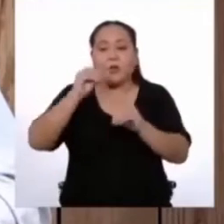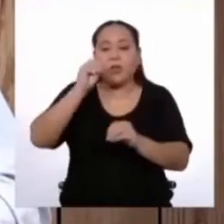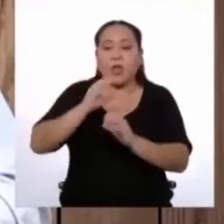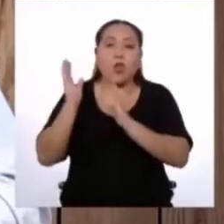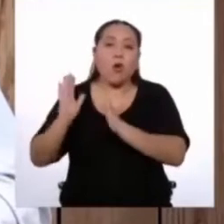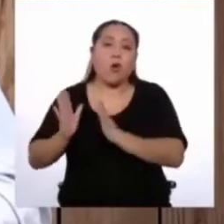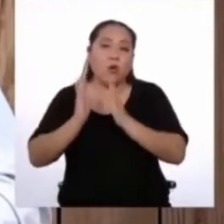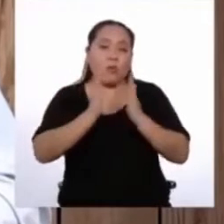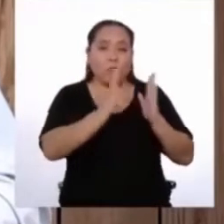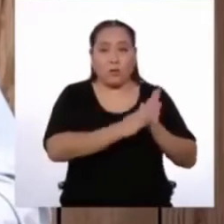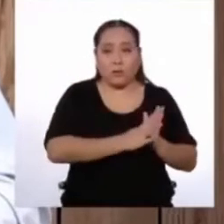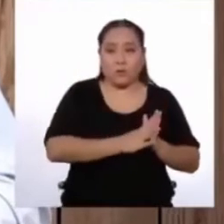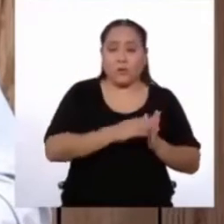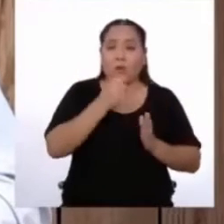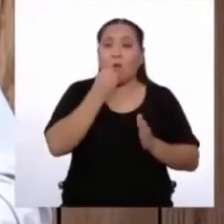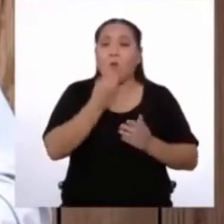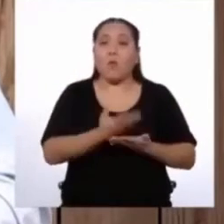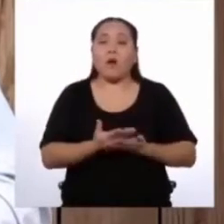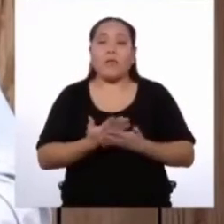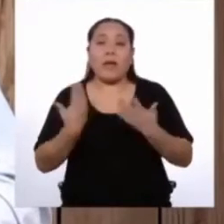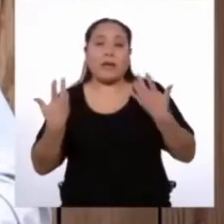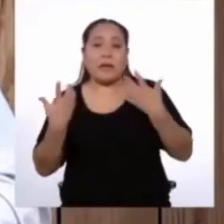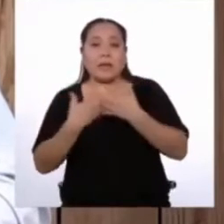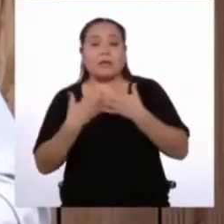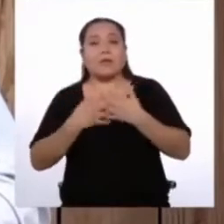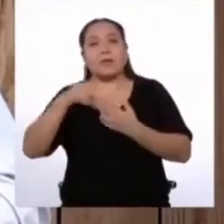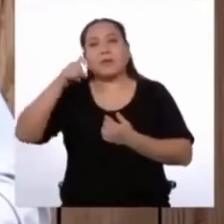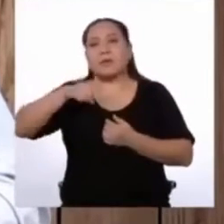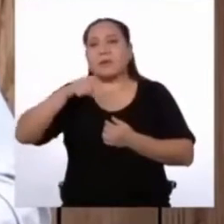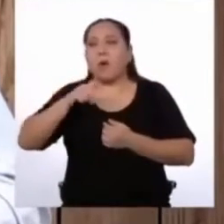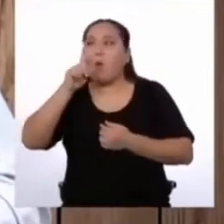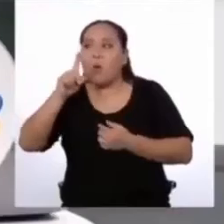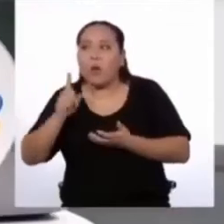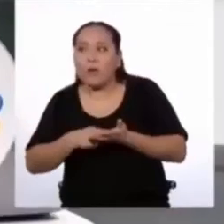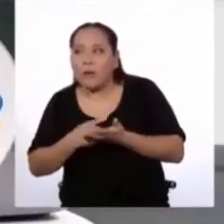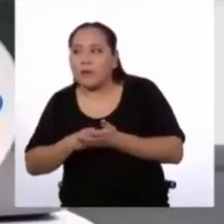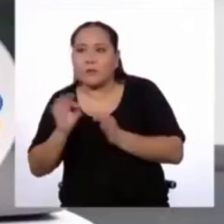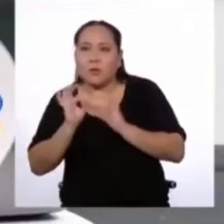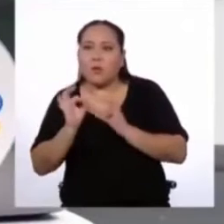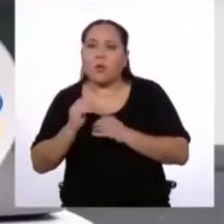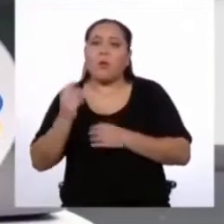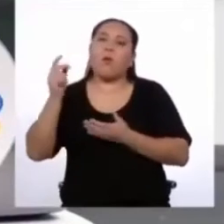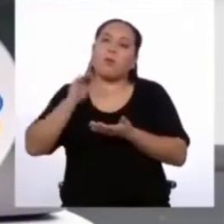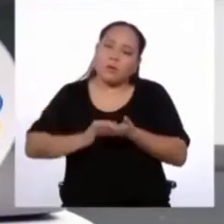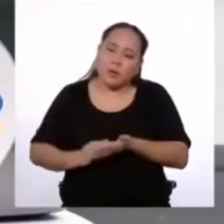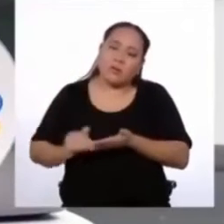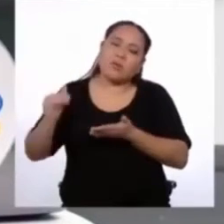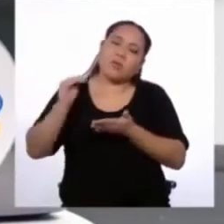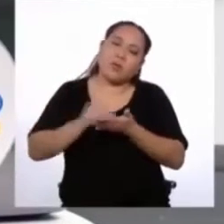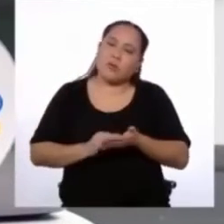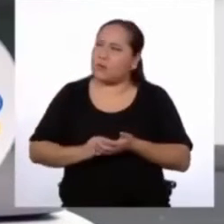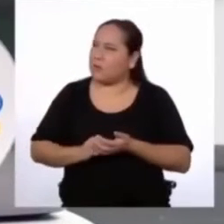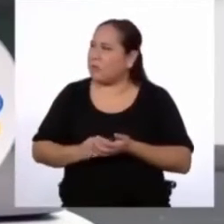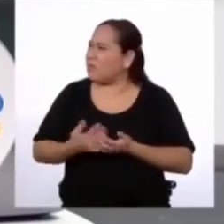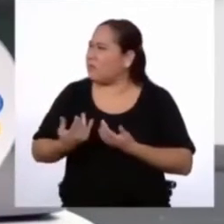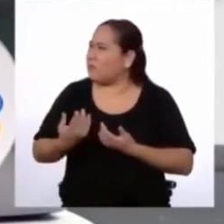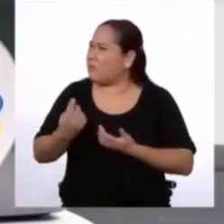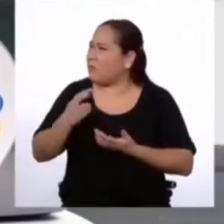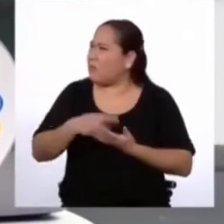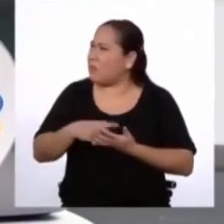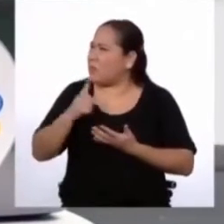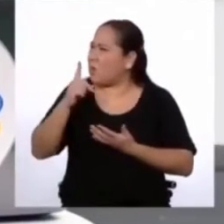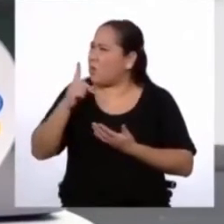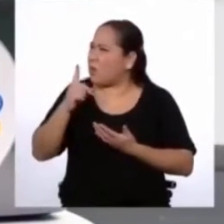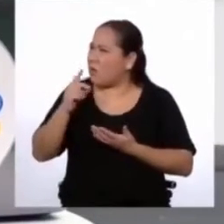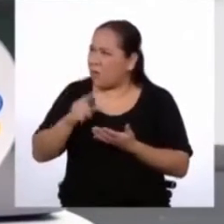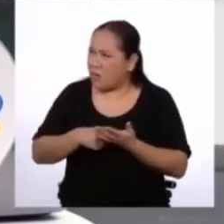manera ordenada. Y una buena redacción requiere más de un intento. ¿Más de un qué? ¿Más de